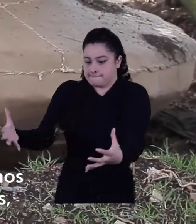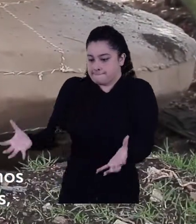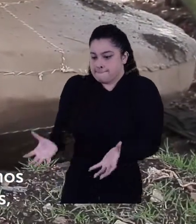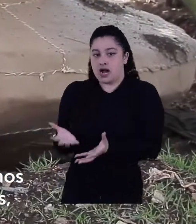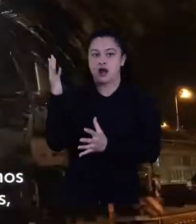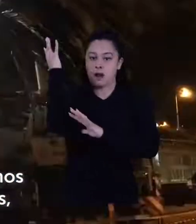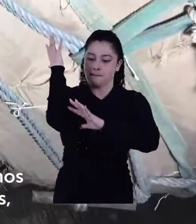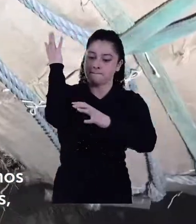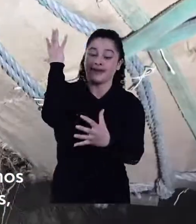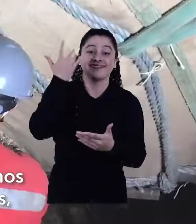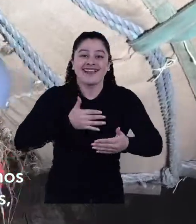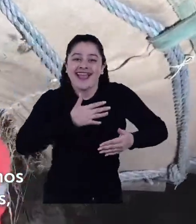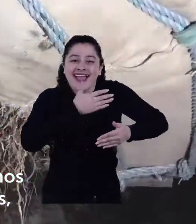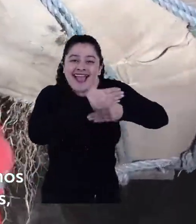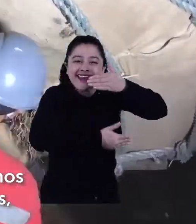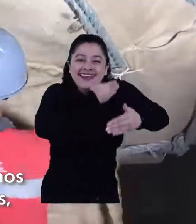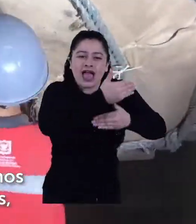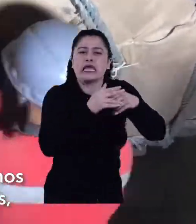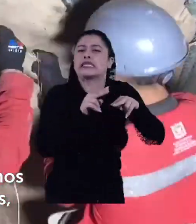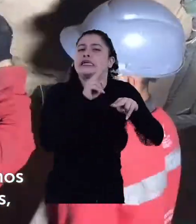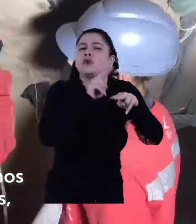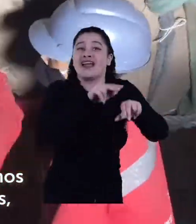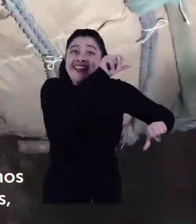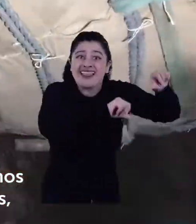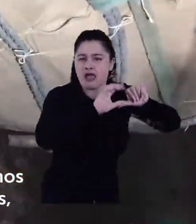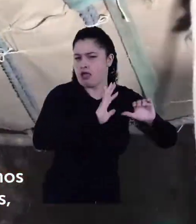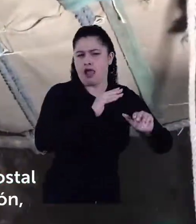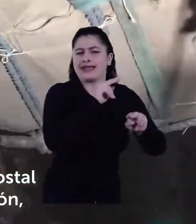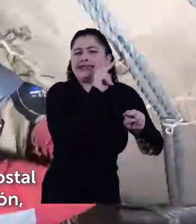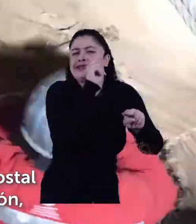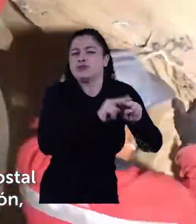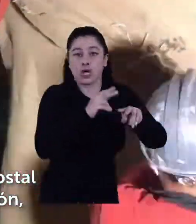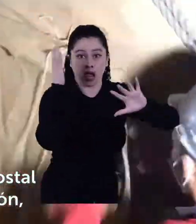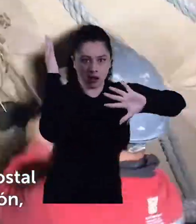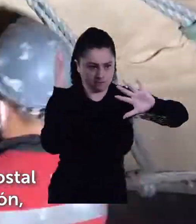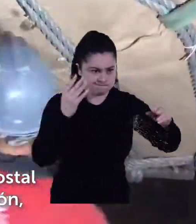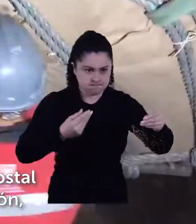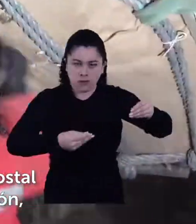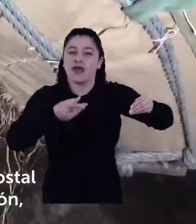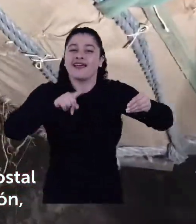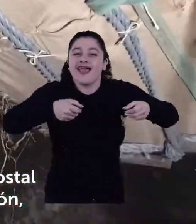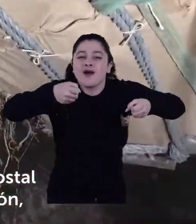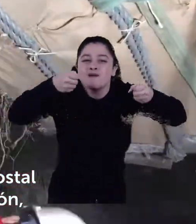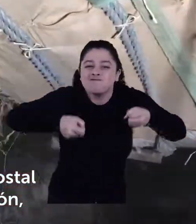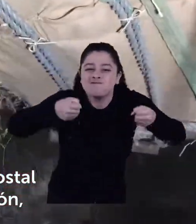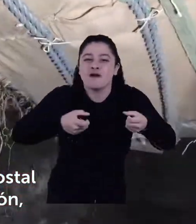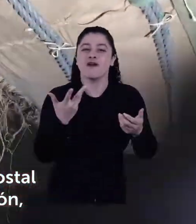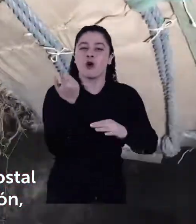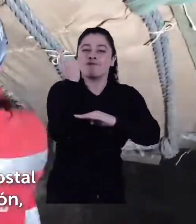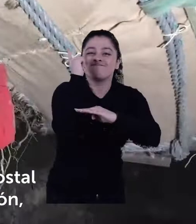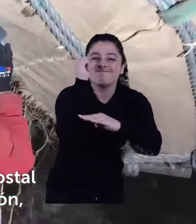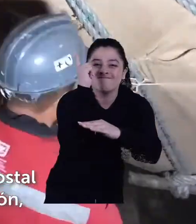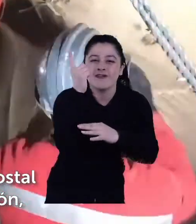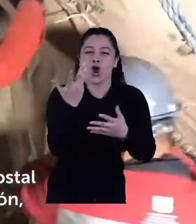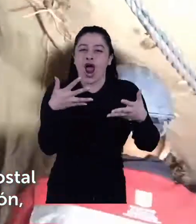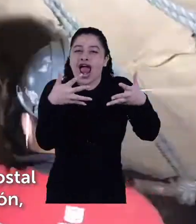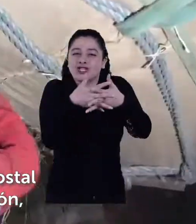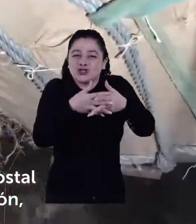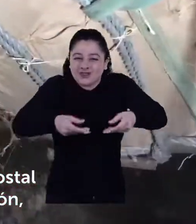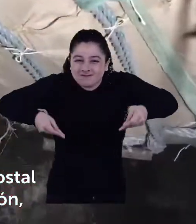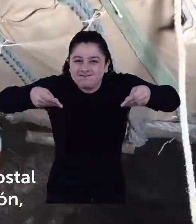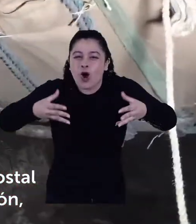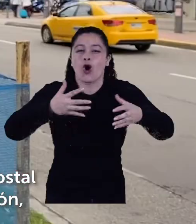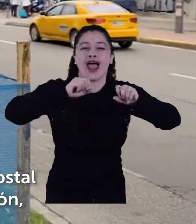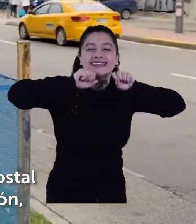envolvemos el bloque de tierra con telas orgánicas como fique o madera costal de arroz costal de maíz